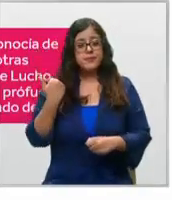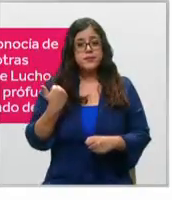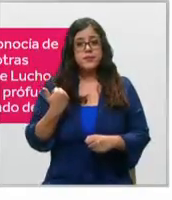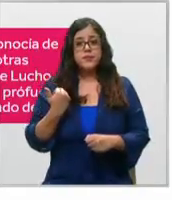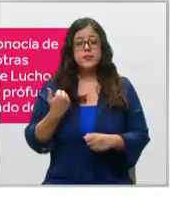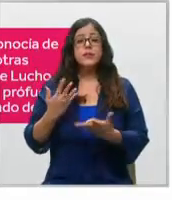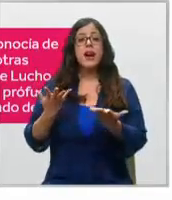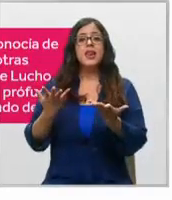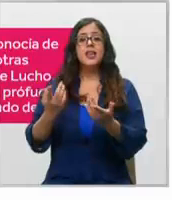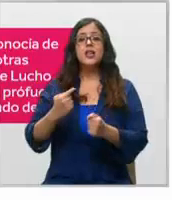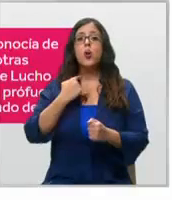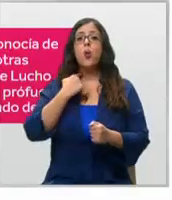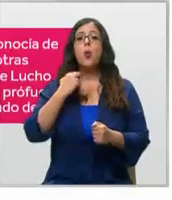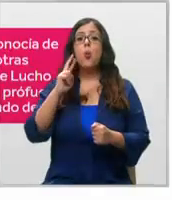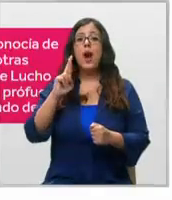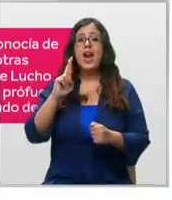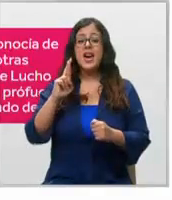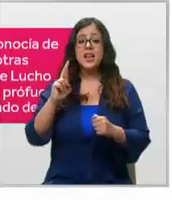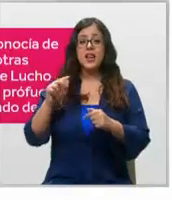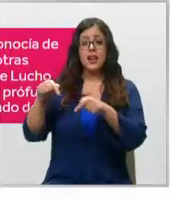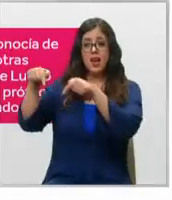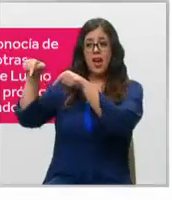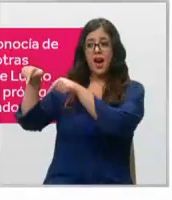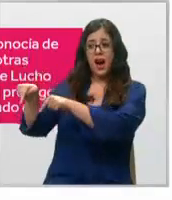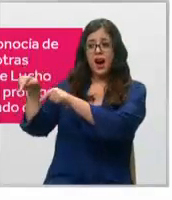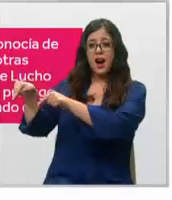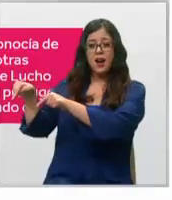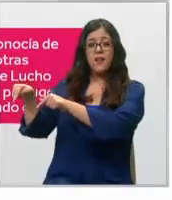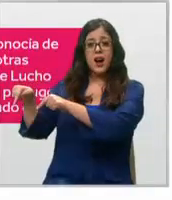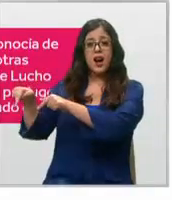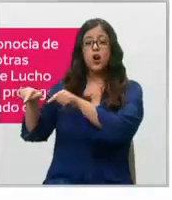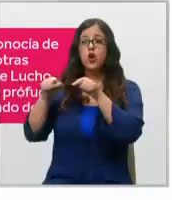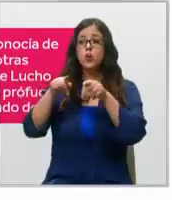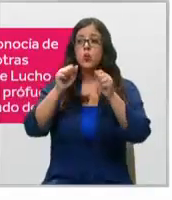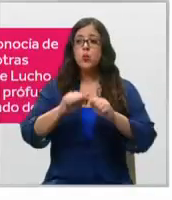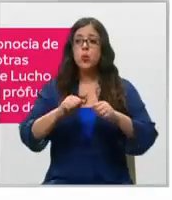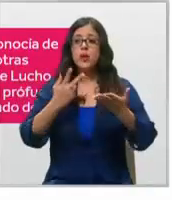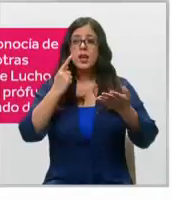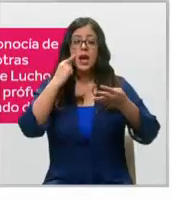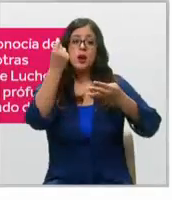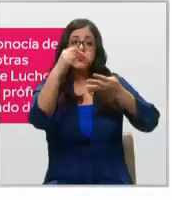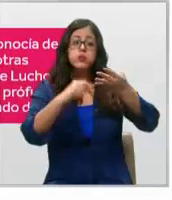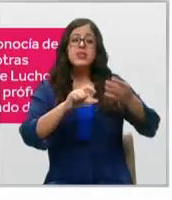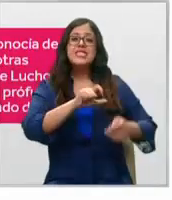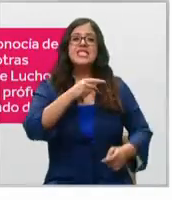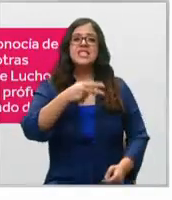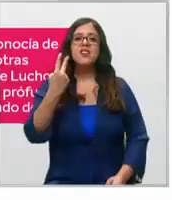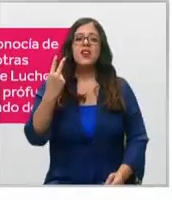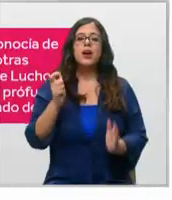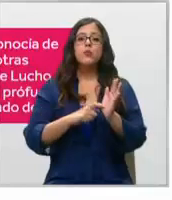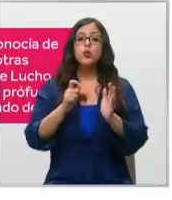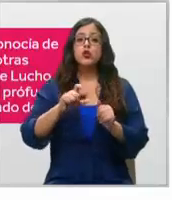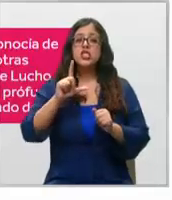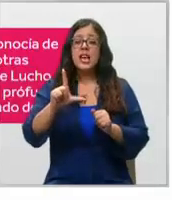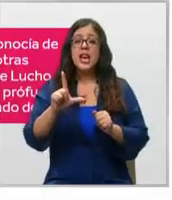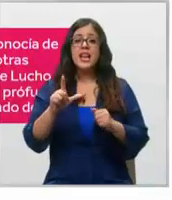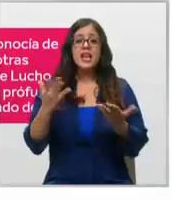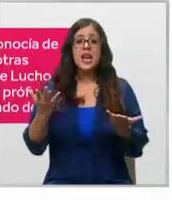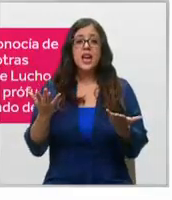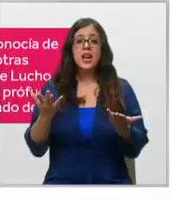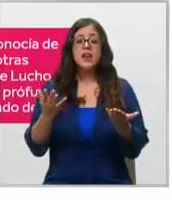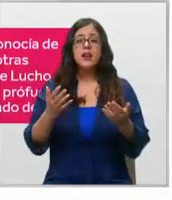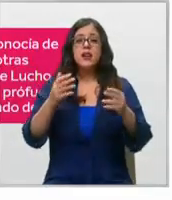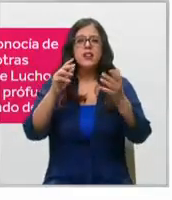Escaneando el código QR que aparece en pantalla, puedes revisar en nuestro sitio web chvnoticias.cl a cuánto se